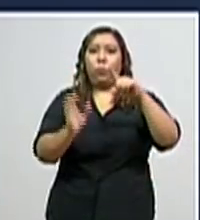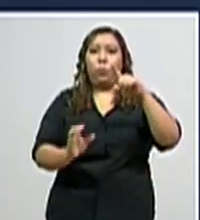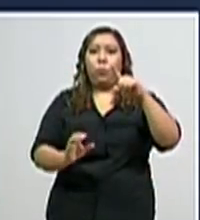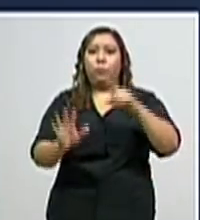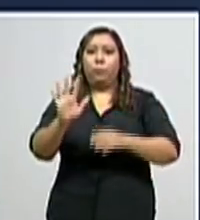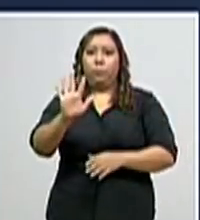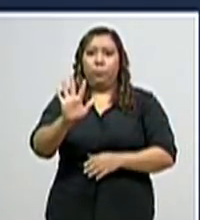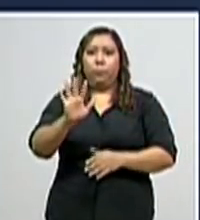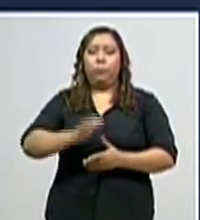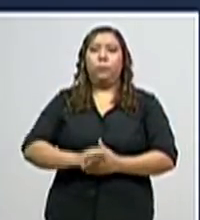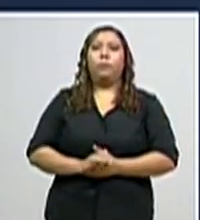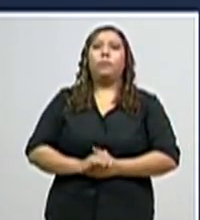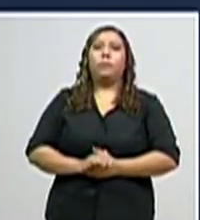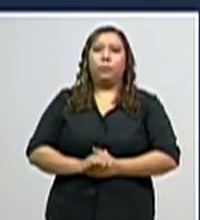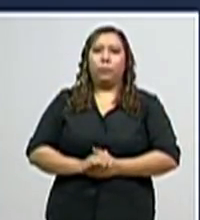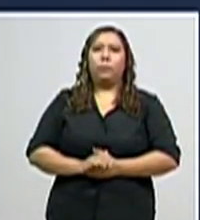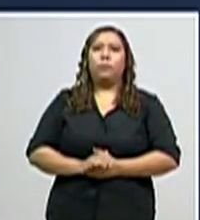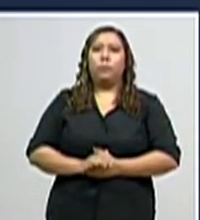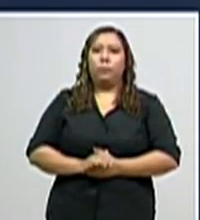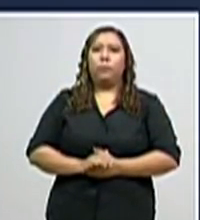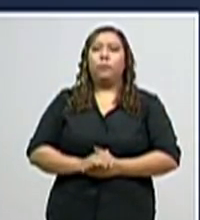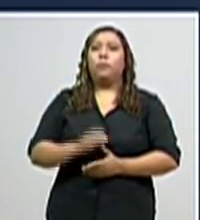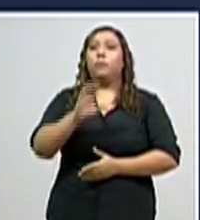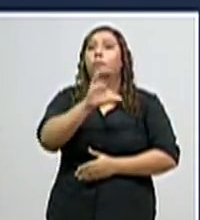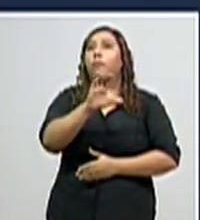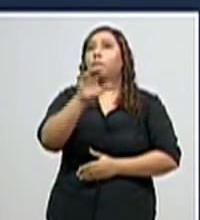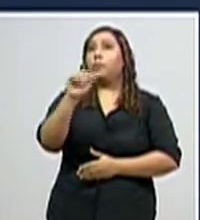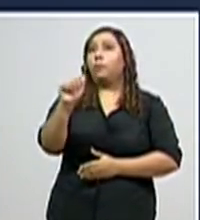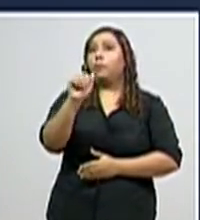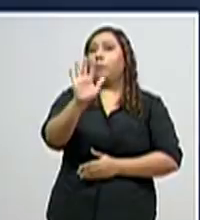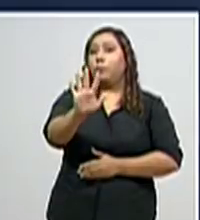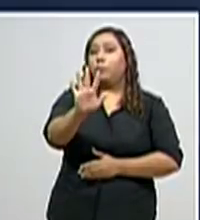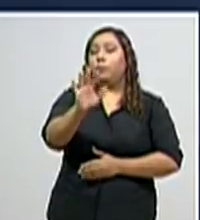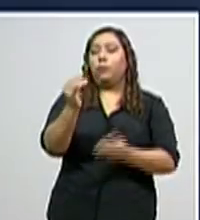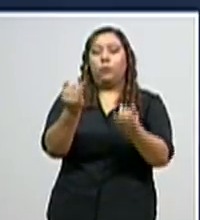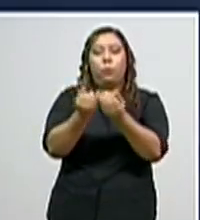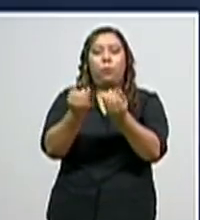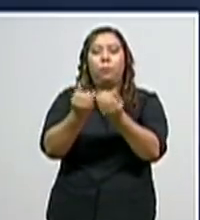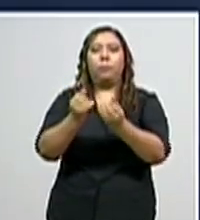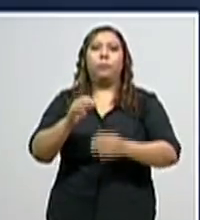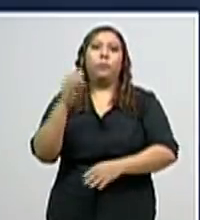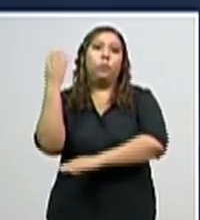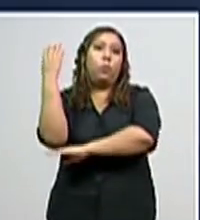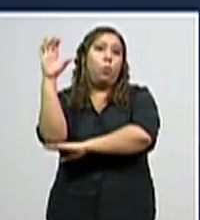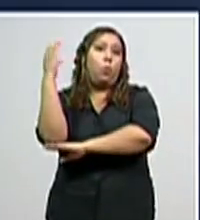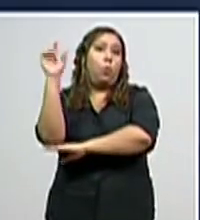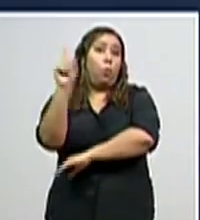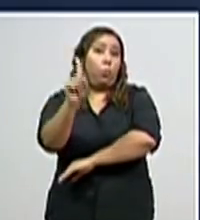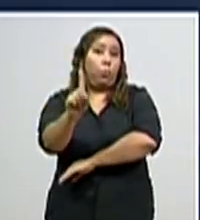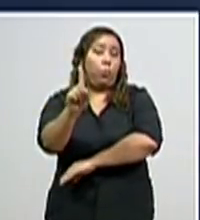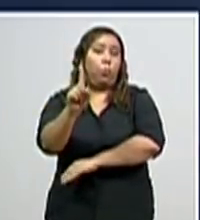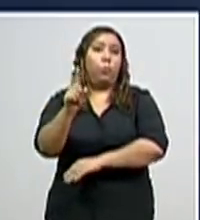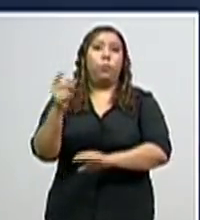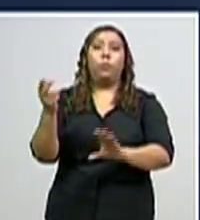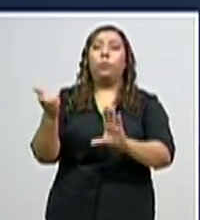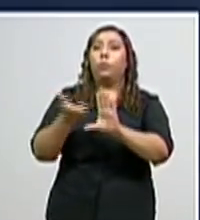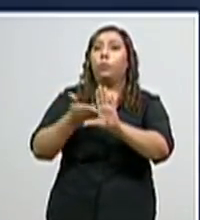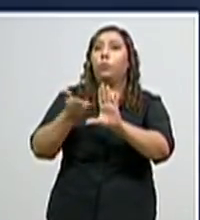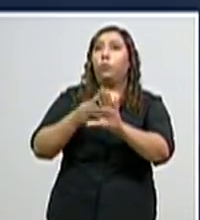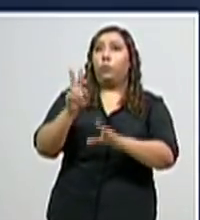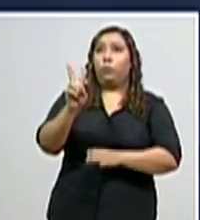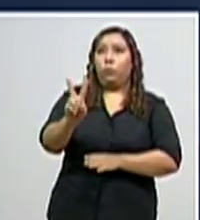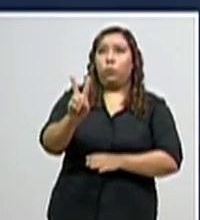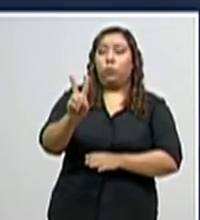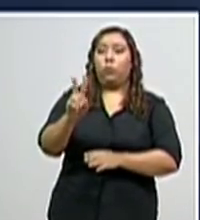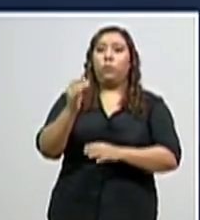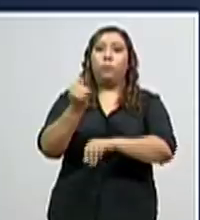Cortés, 5. Igual que en Comayagua, también 5. En Colón, 1. En Choloteca, 2.